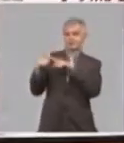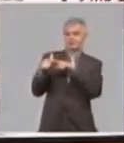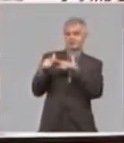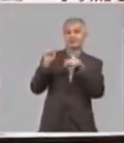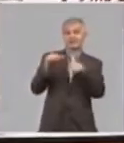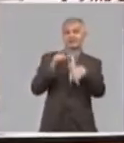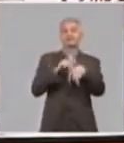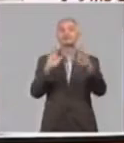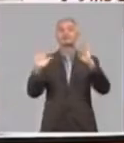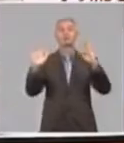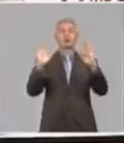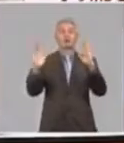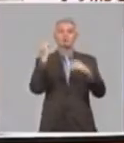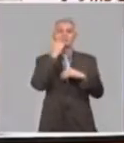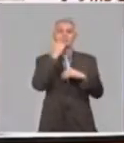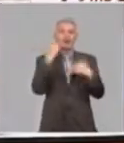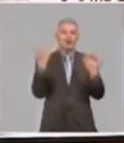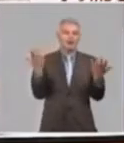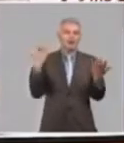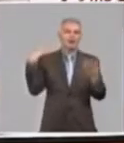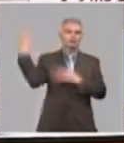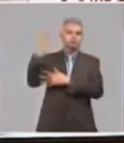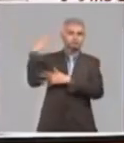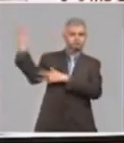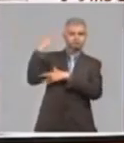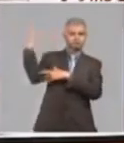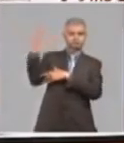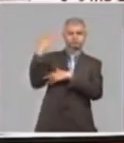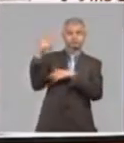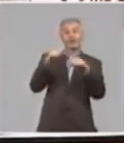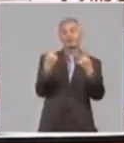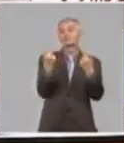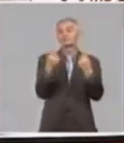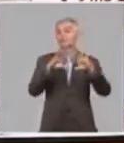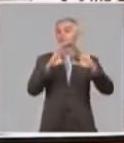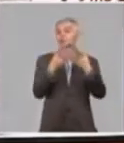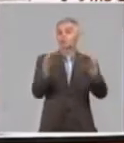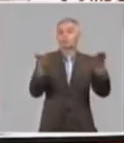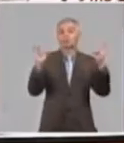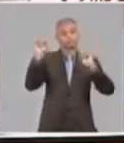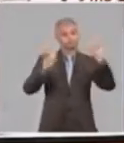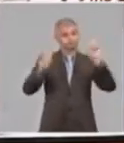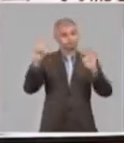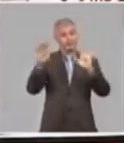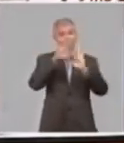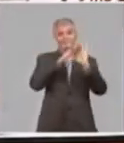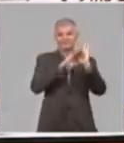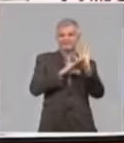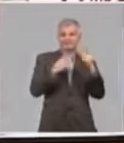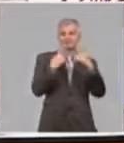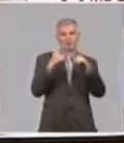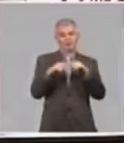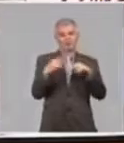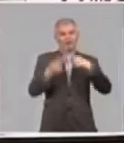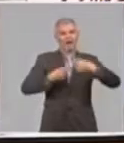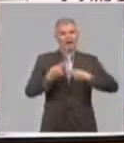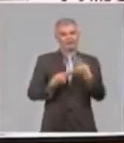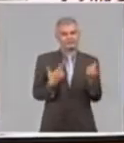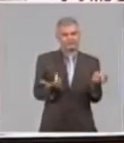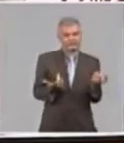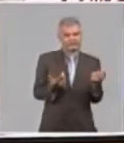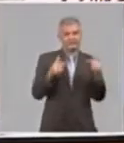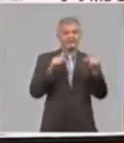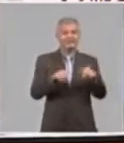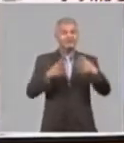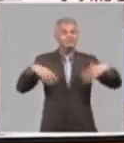activa. Entonces, en ese sentido, bueno, pues hay que adoptar todas las medidas. Yo, un poco resumiendo, Randy, la situación